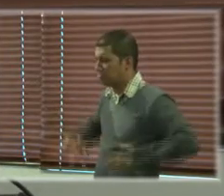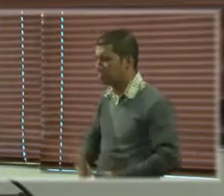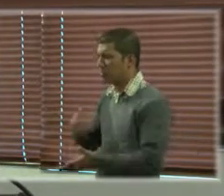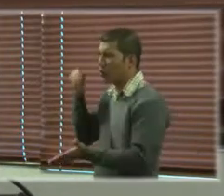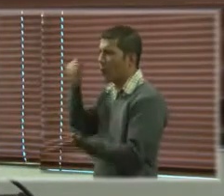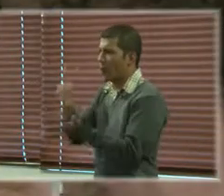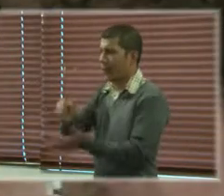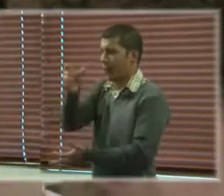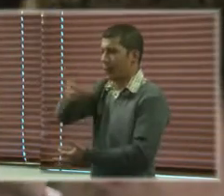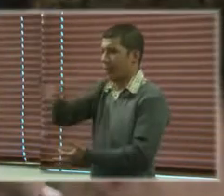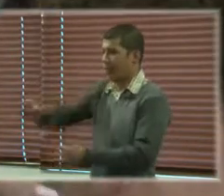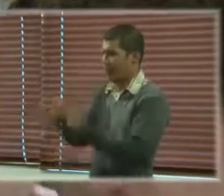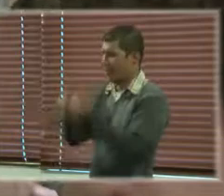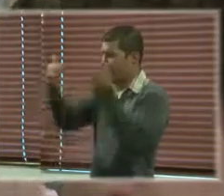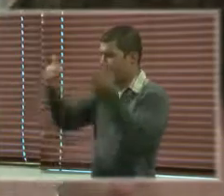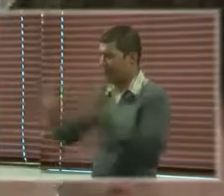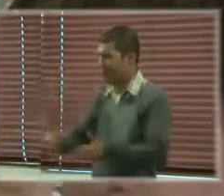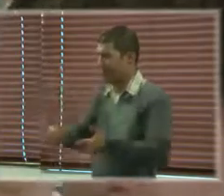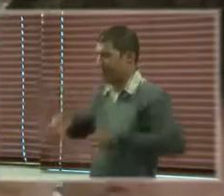discapacidad.